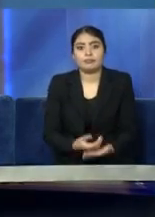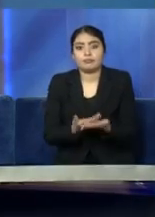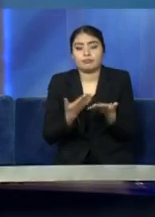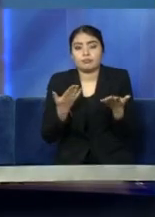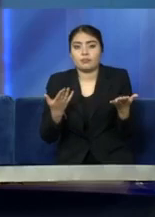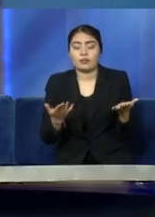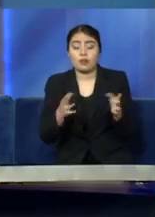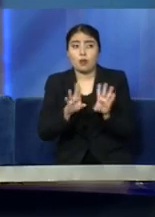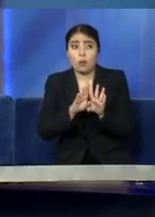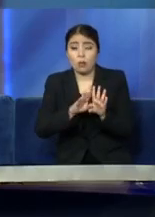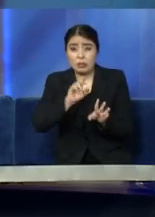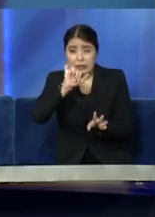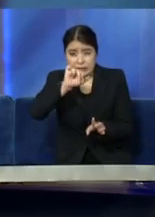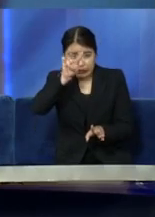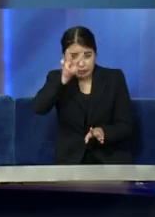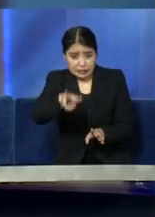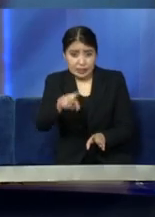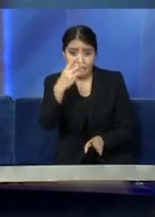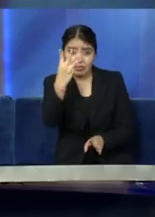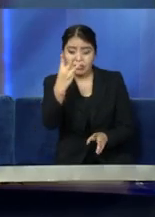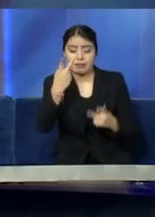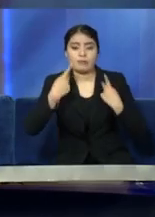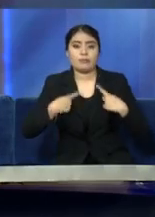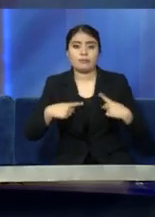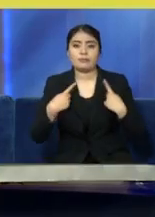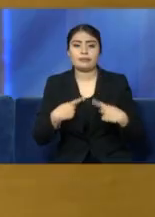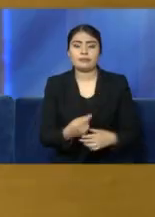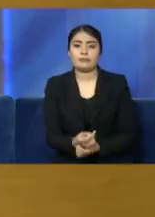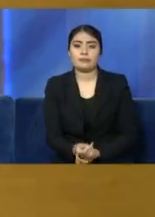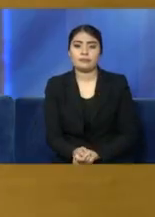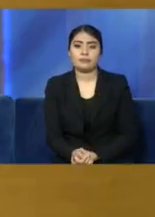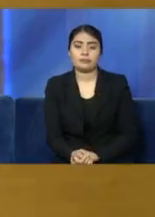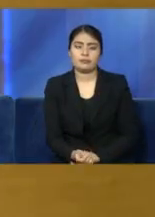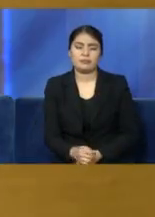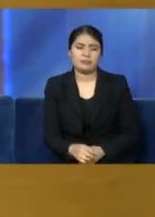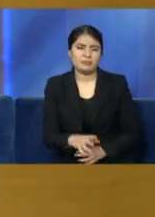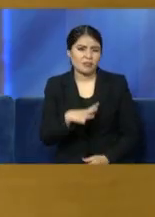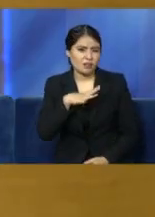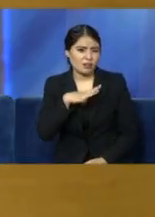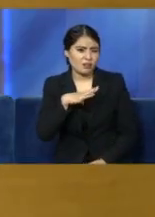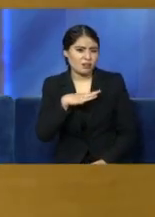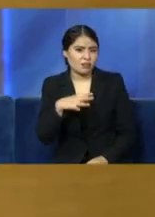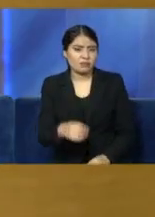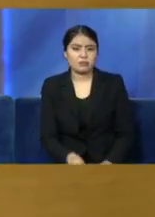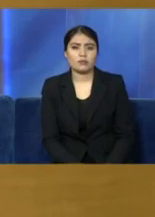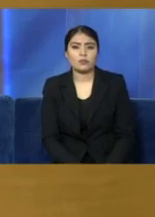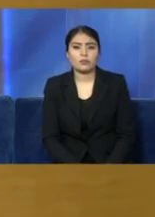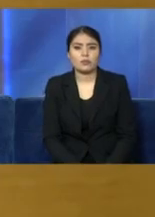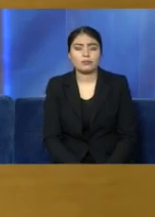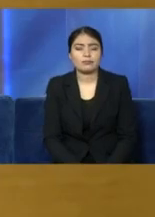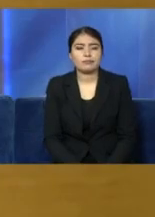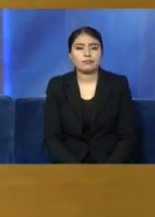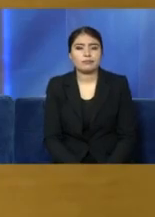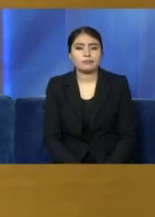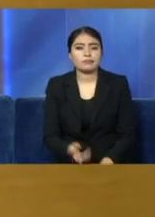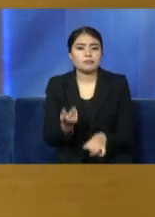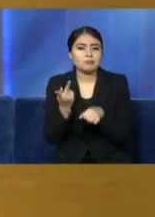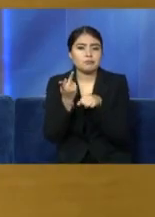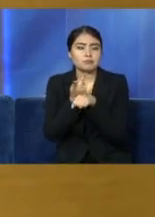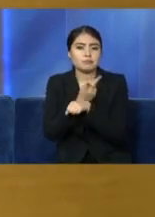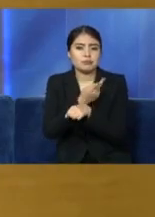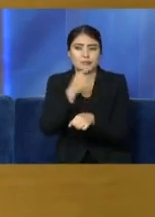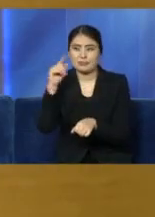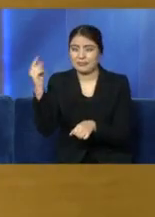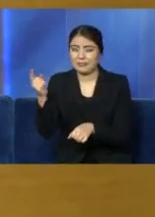confirmados nada más los tres que están en la ciudad de Durango. Había una situación que nos comentaba mi compañera Ruth